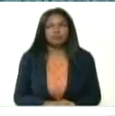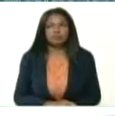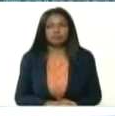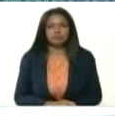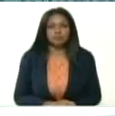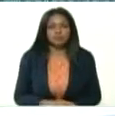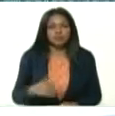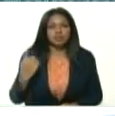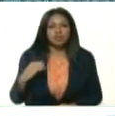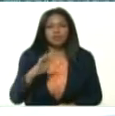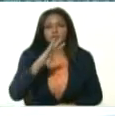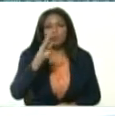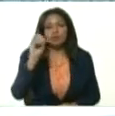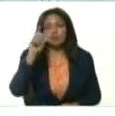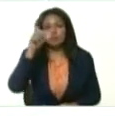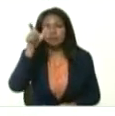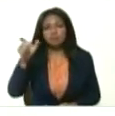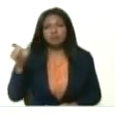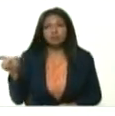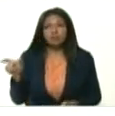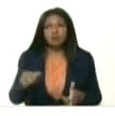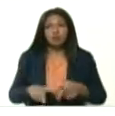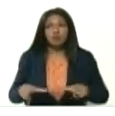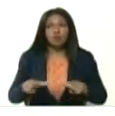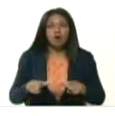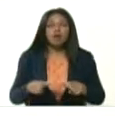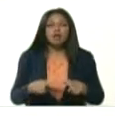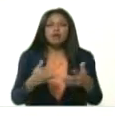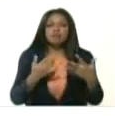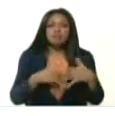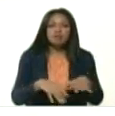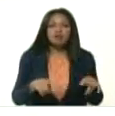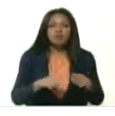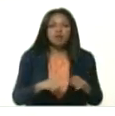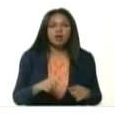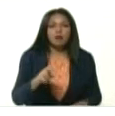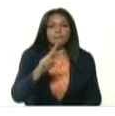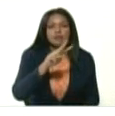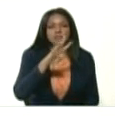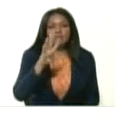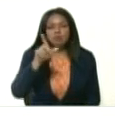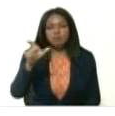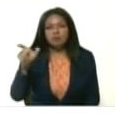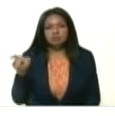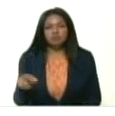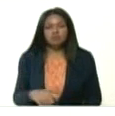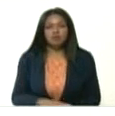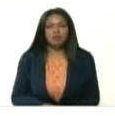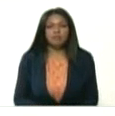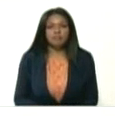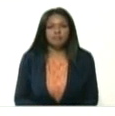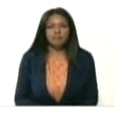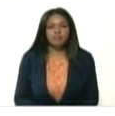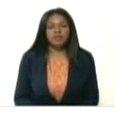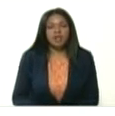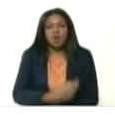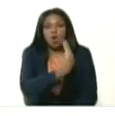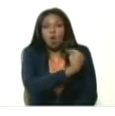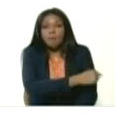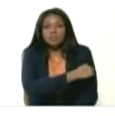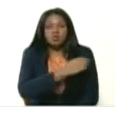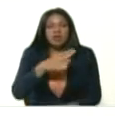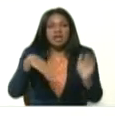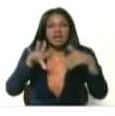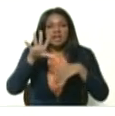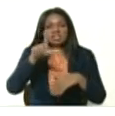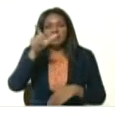tenemos 40 personas, en los centros de diagnóstico integral tenemos 24 pacientes, en los hospitales 15